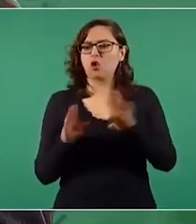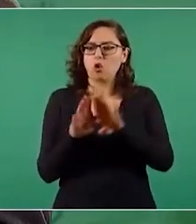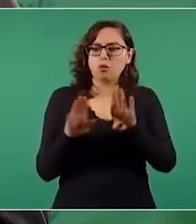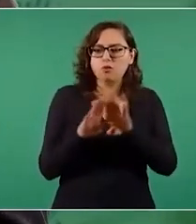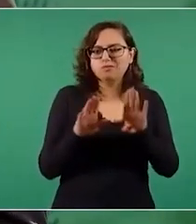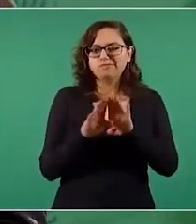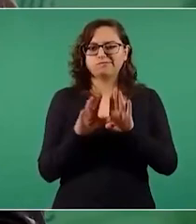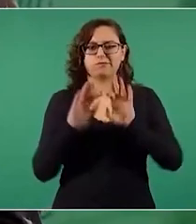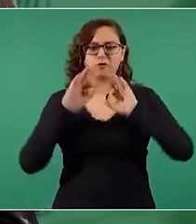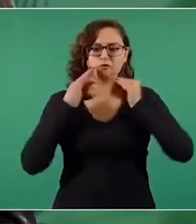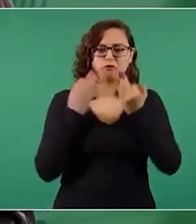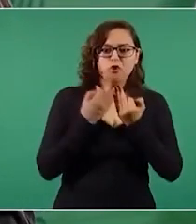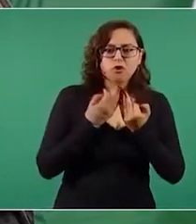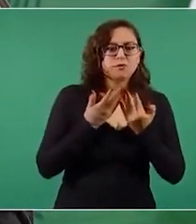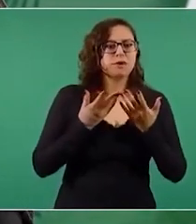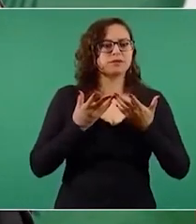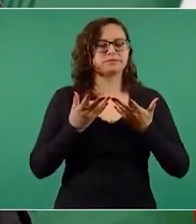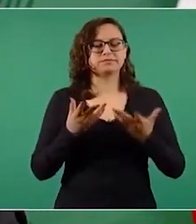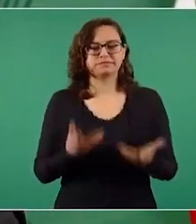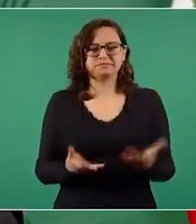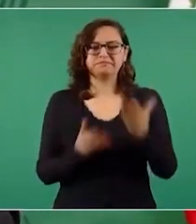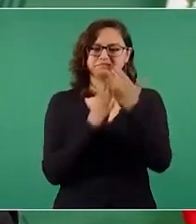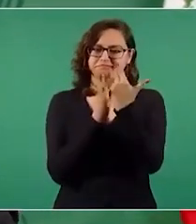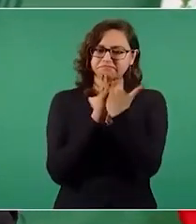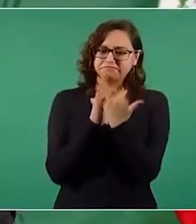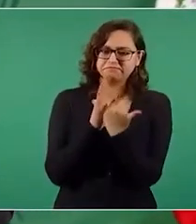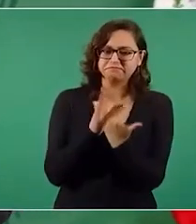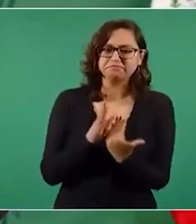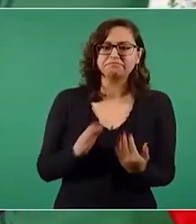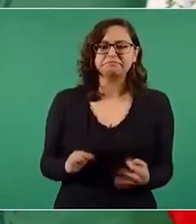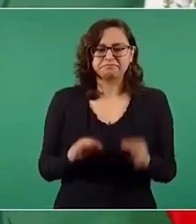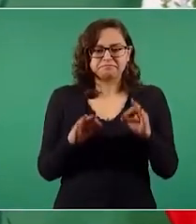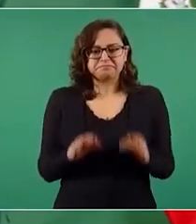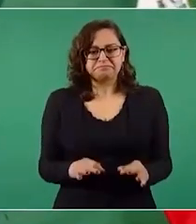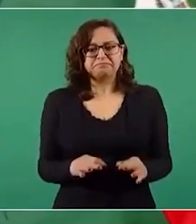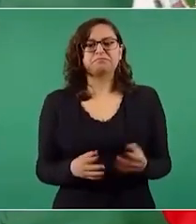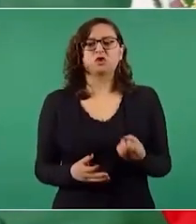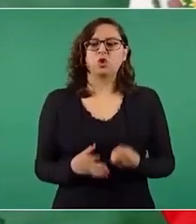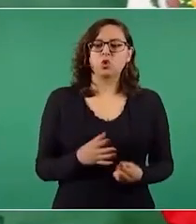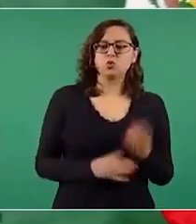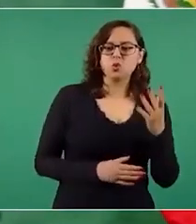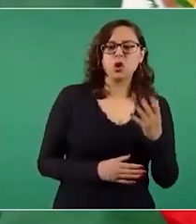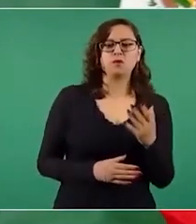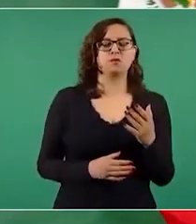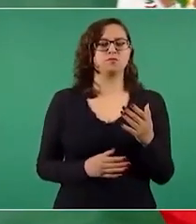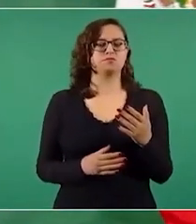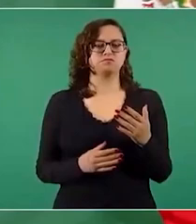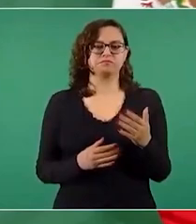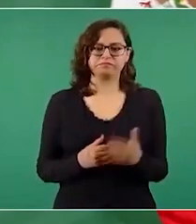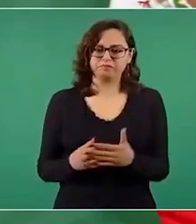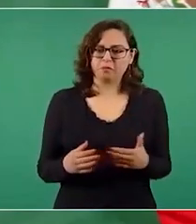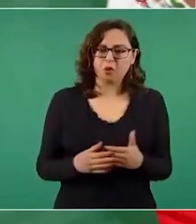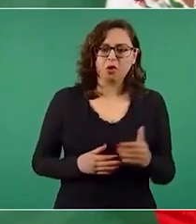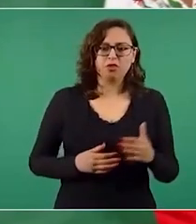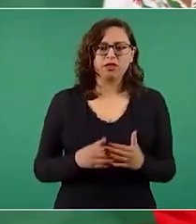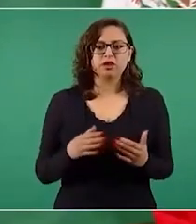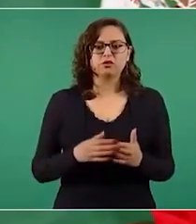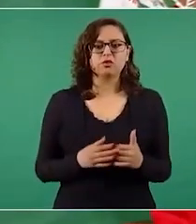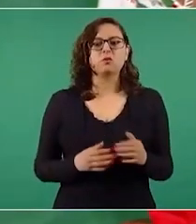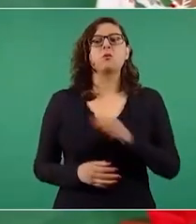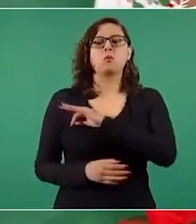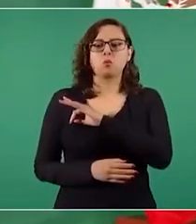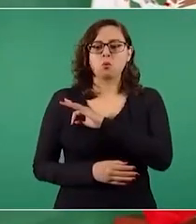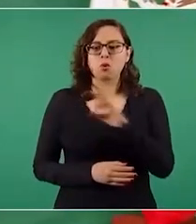eficaces, modernos, para votar